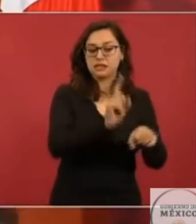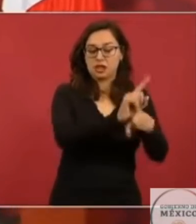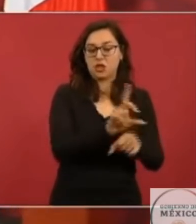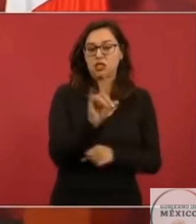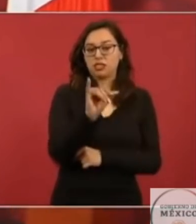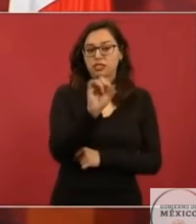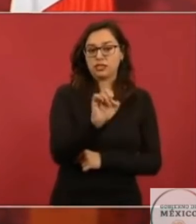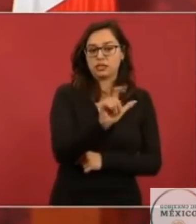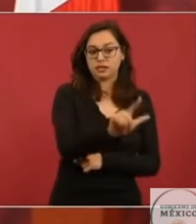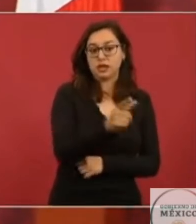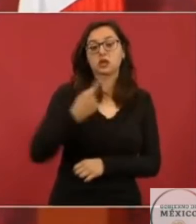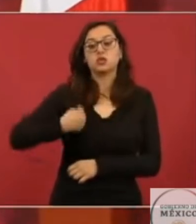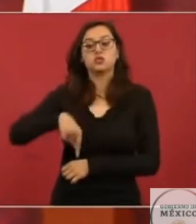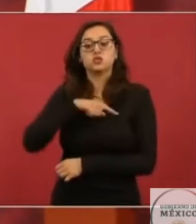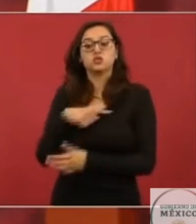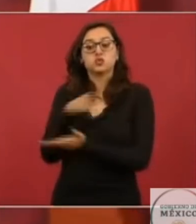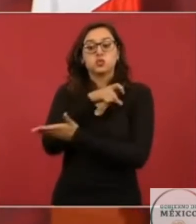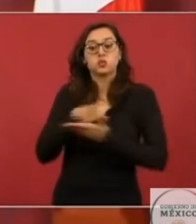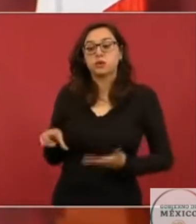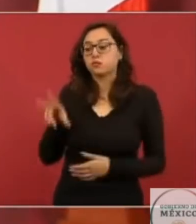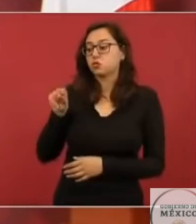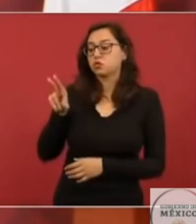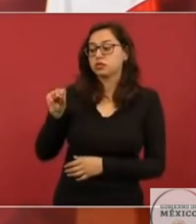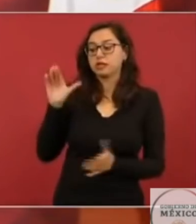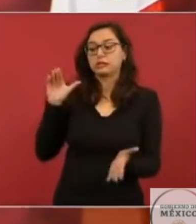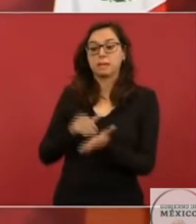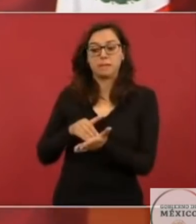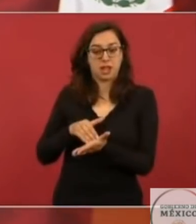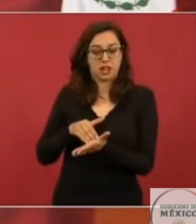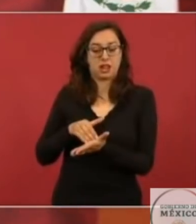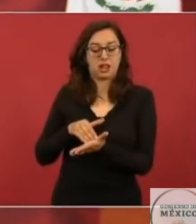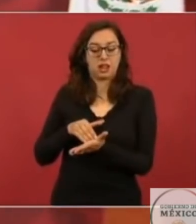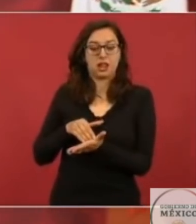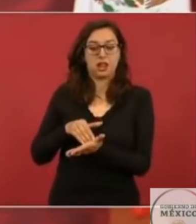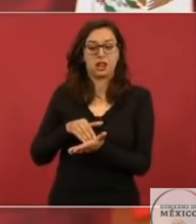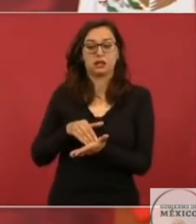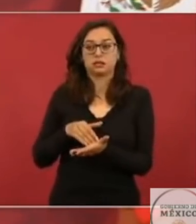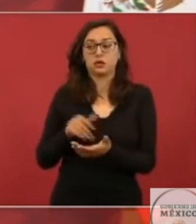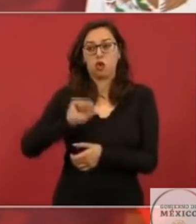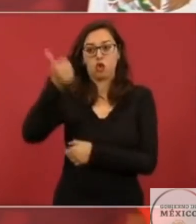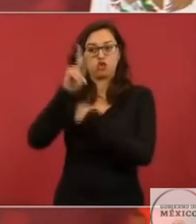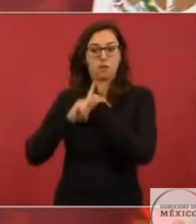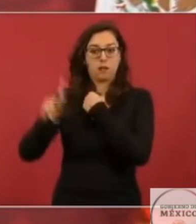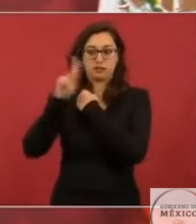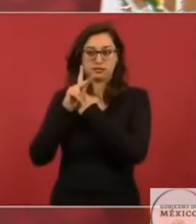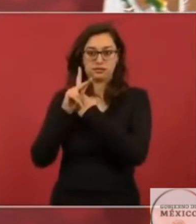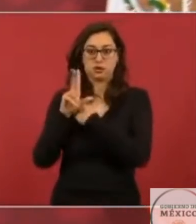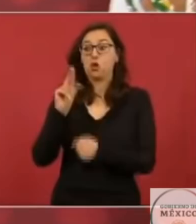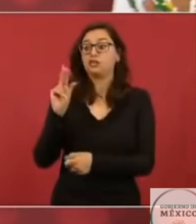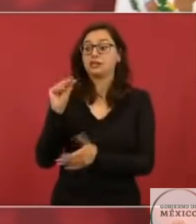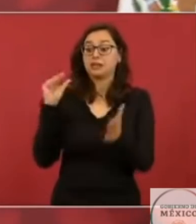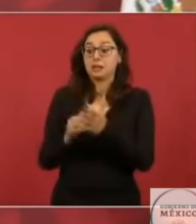80 mil barriles diarios de diésel. Estamos importando. Si